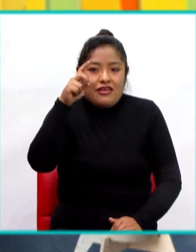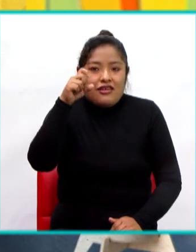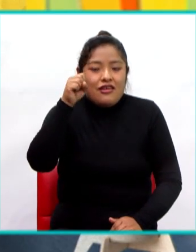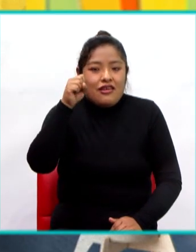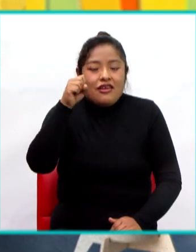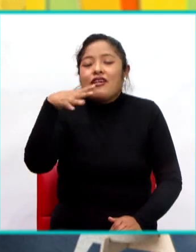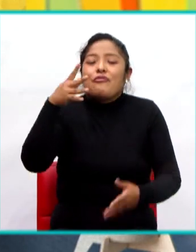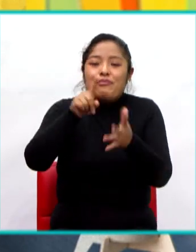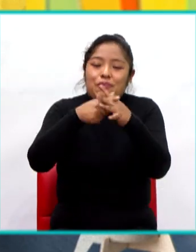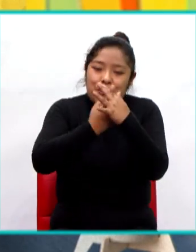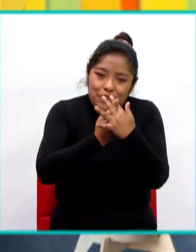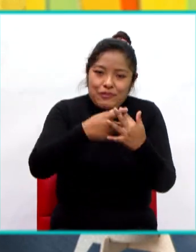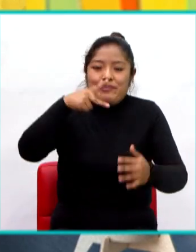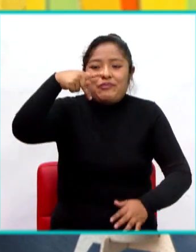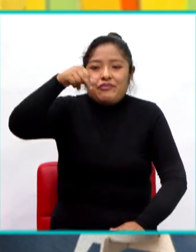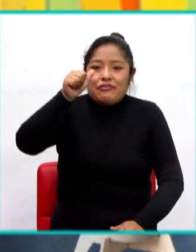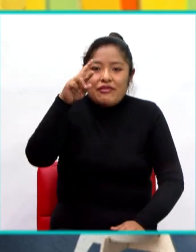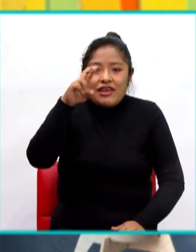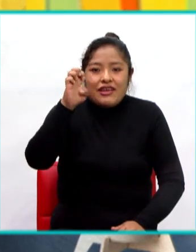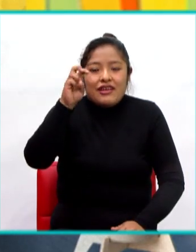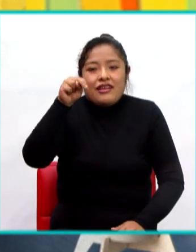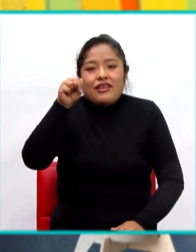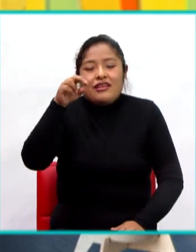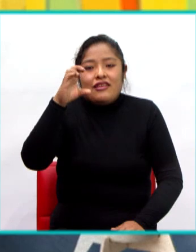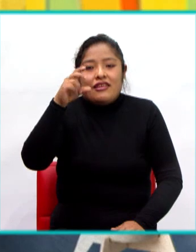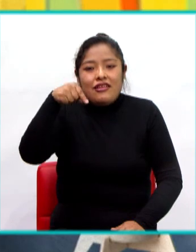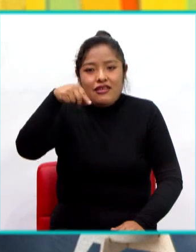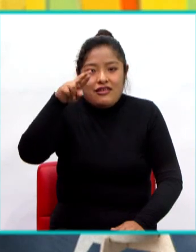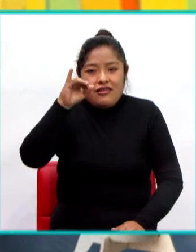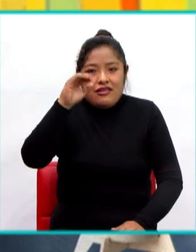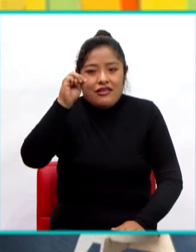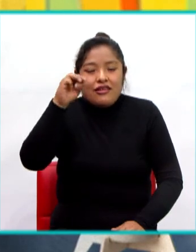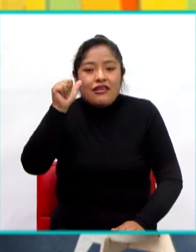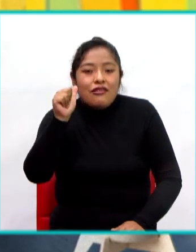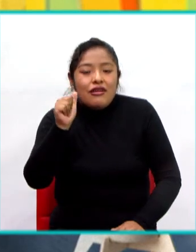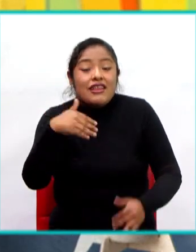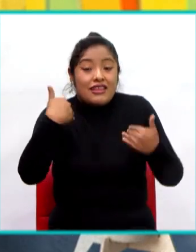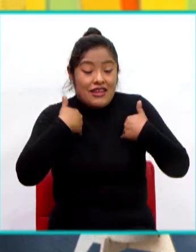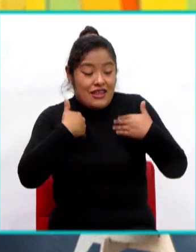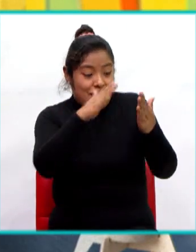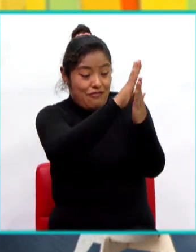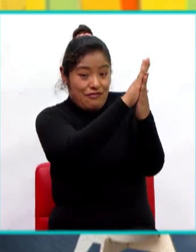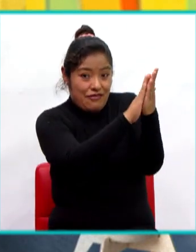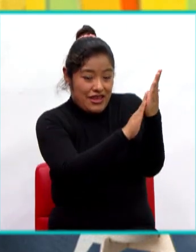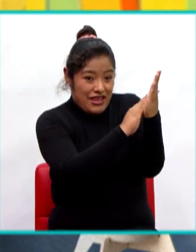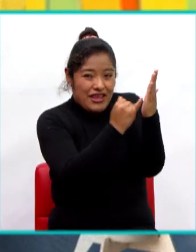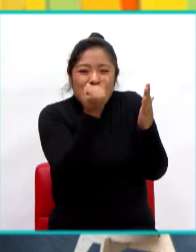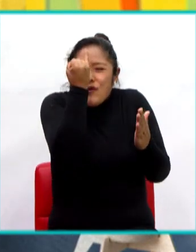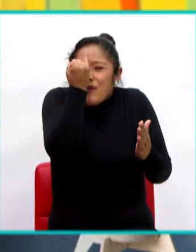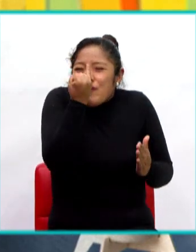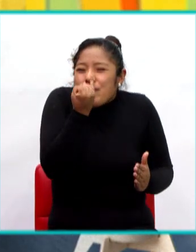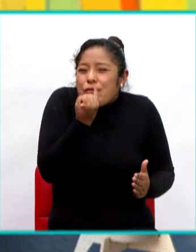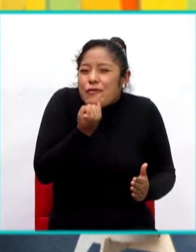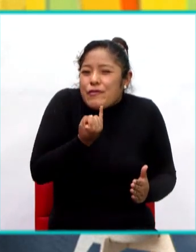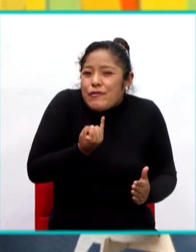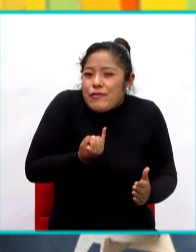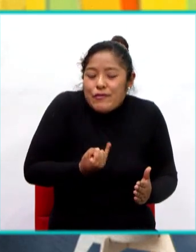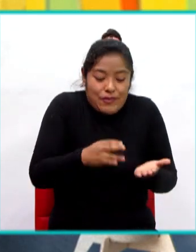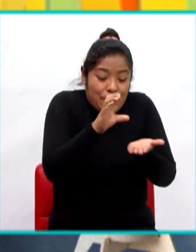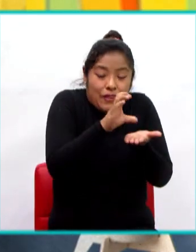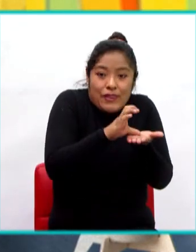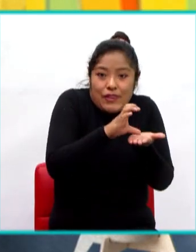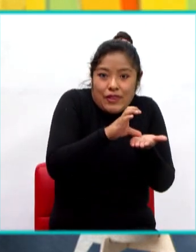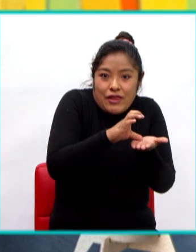parenquima. Estas son células que tienen pared celular delgada. Ejemplo,